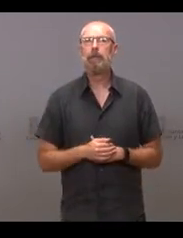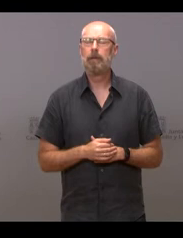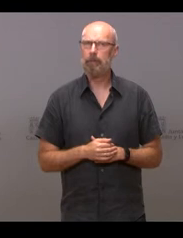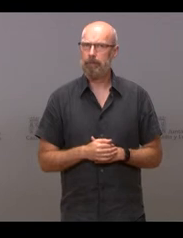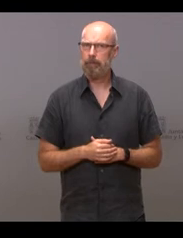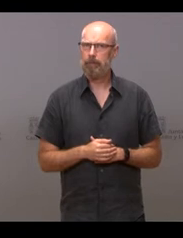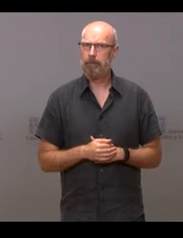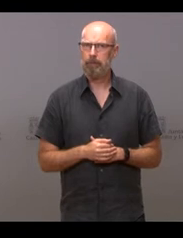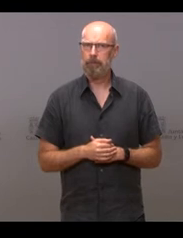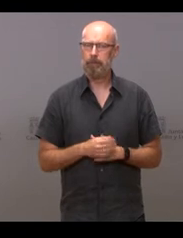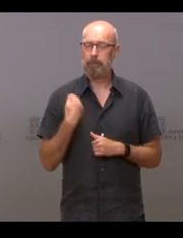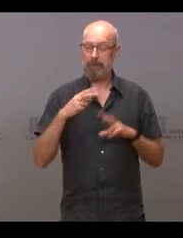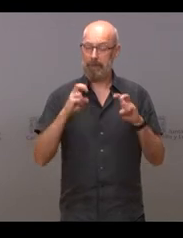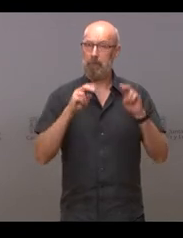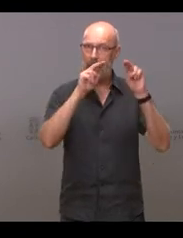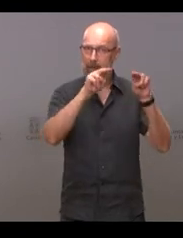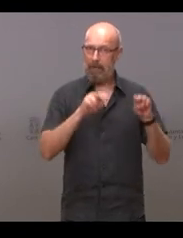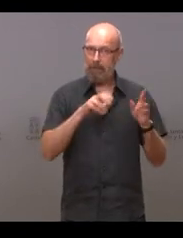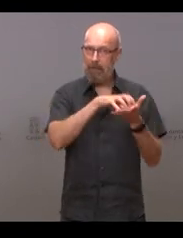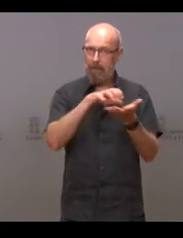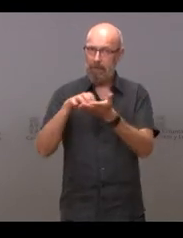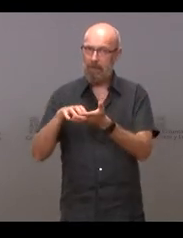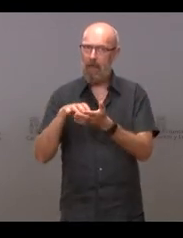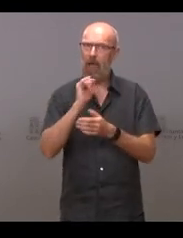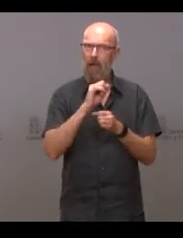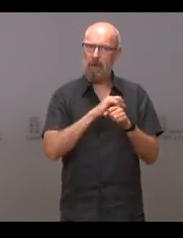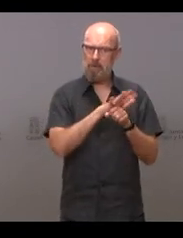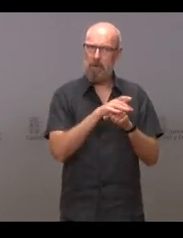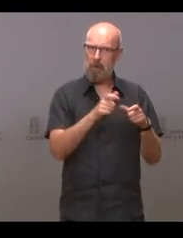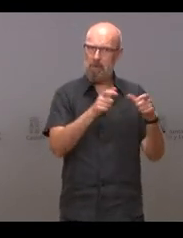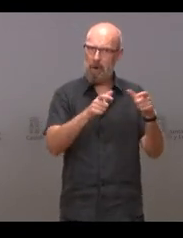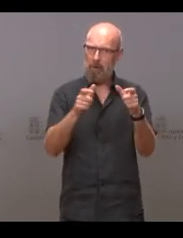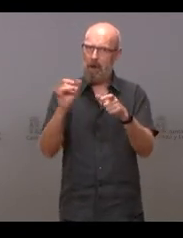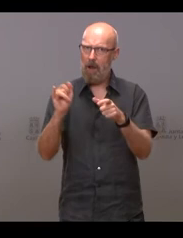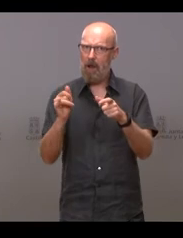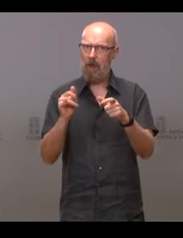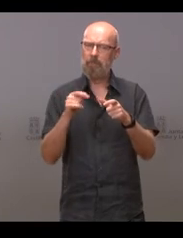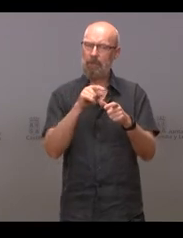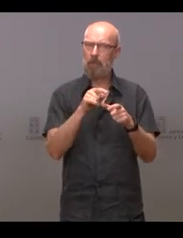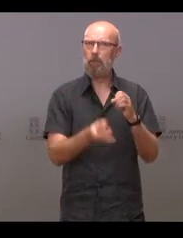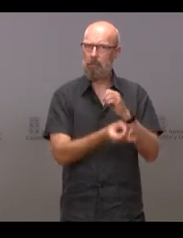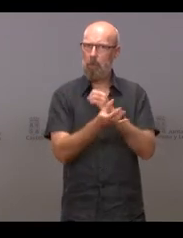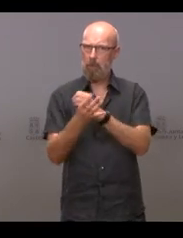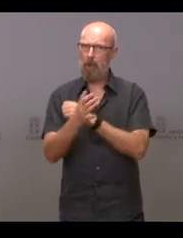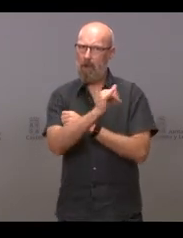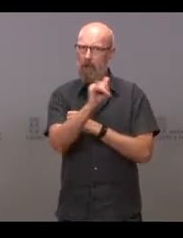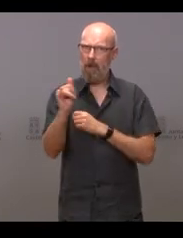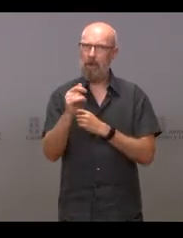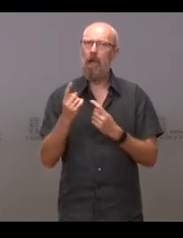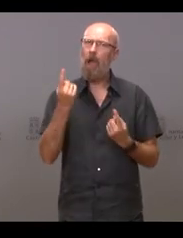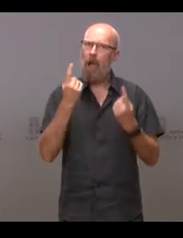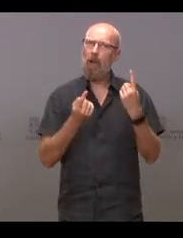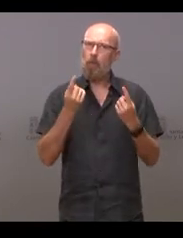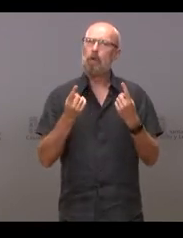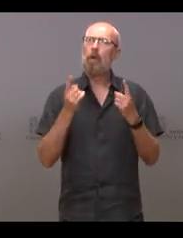las residencias, ahora que parece que hay una incidencia que está causando bastantes brotes, en algunos casos también incluso con